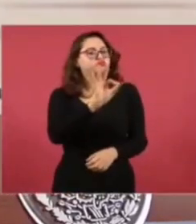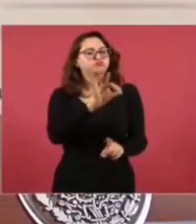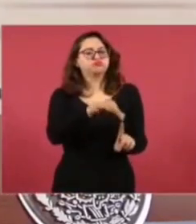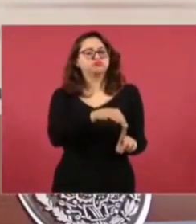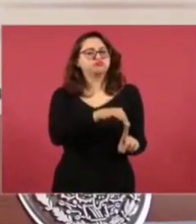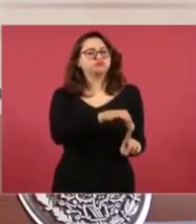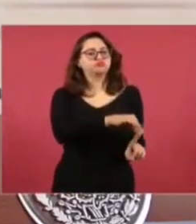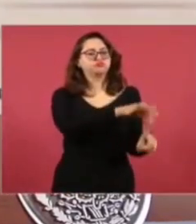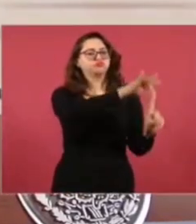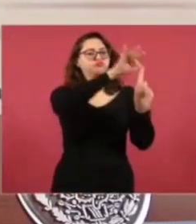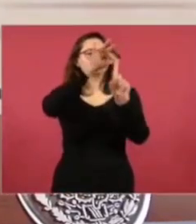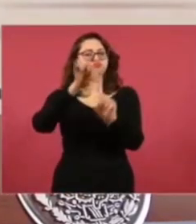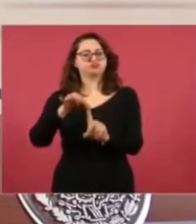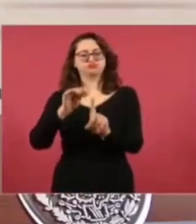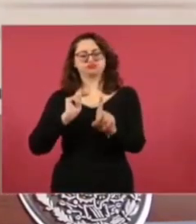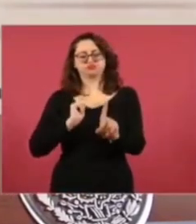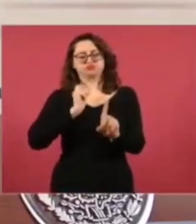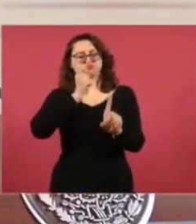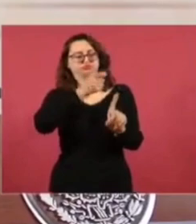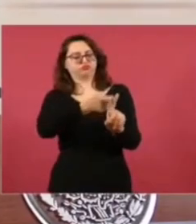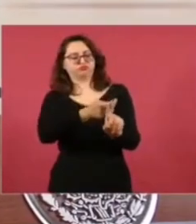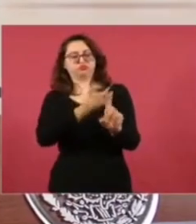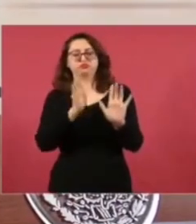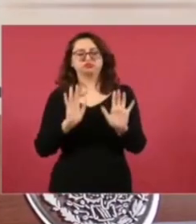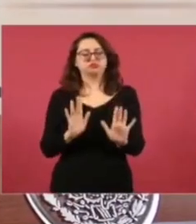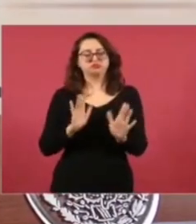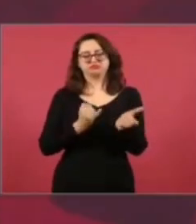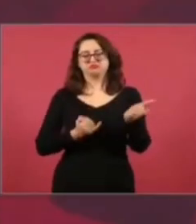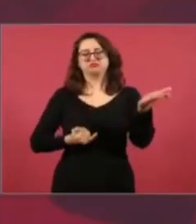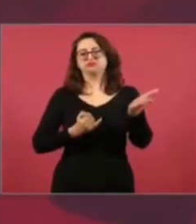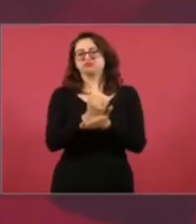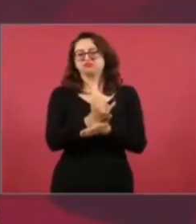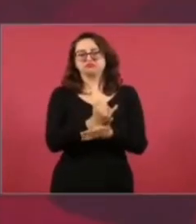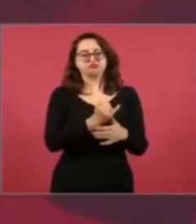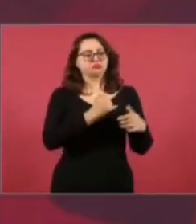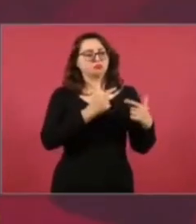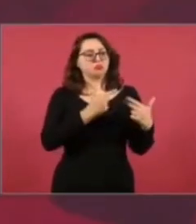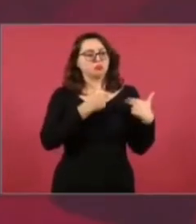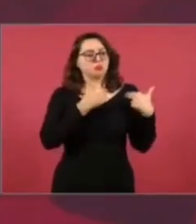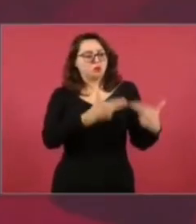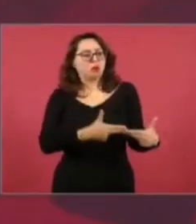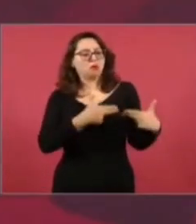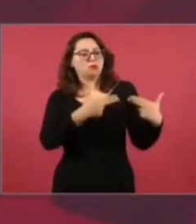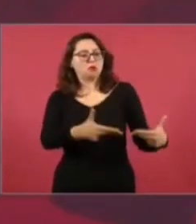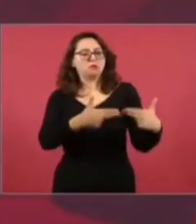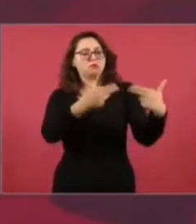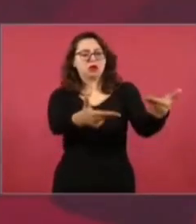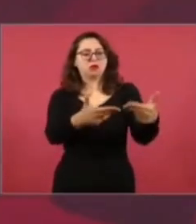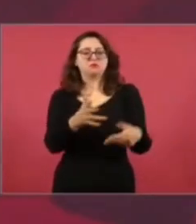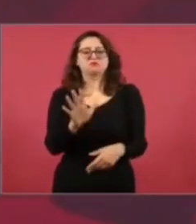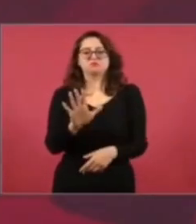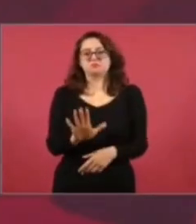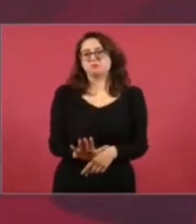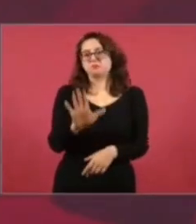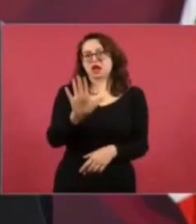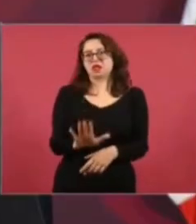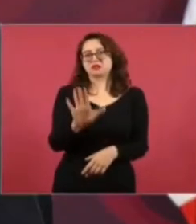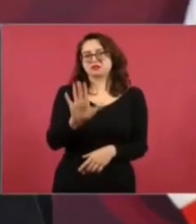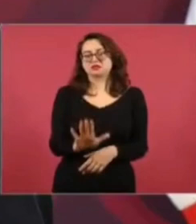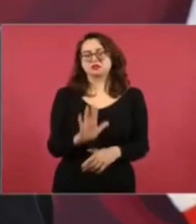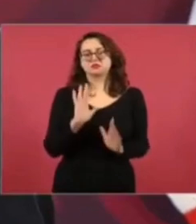en turno decidía sobre el sucesor,